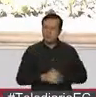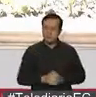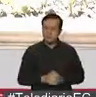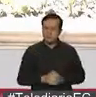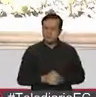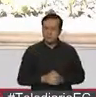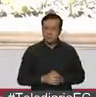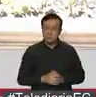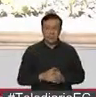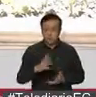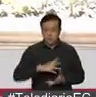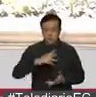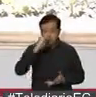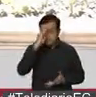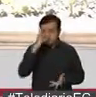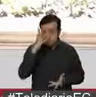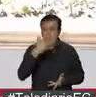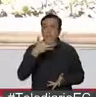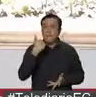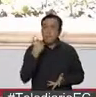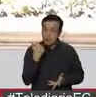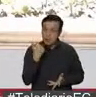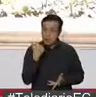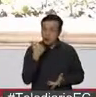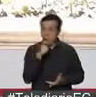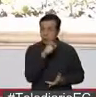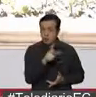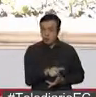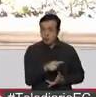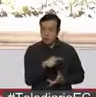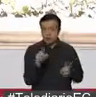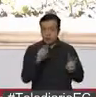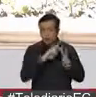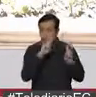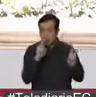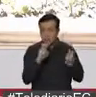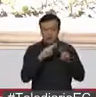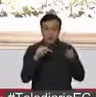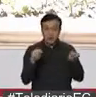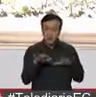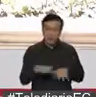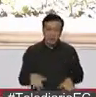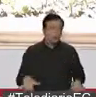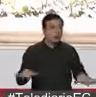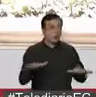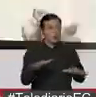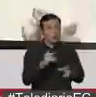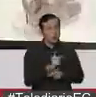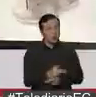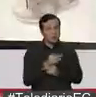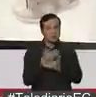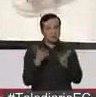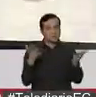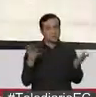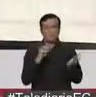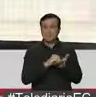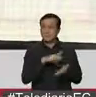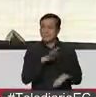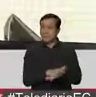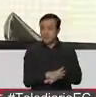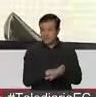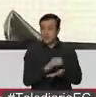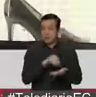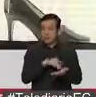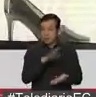Y si es que no aprendemos a ser mejores seres humanos con respecto a la naturaleza que nos rodea. La implementación de la